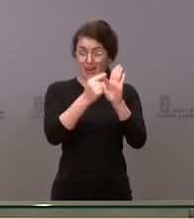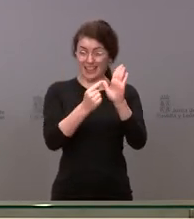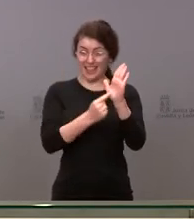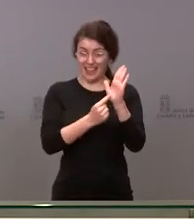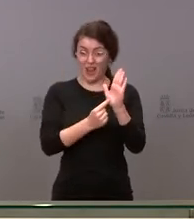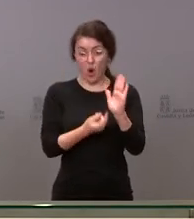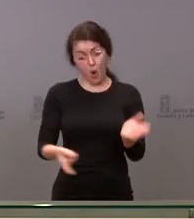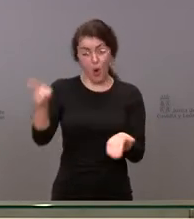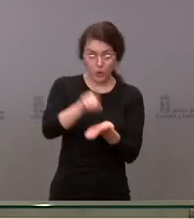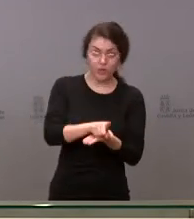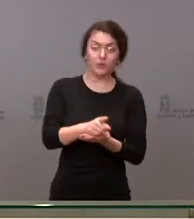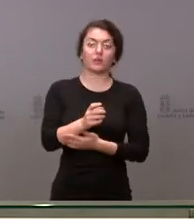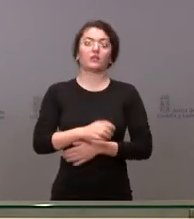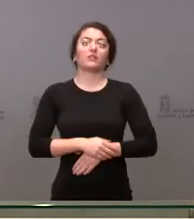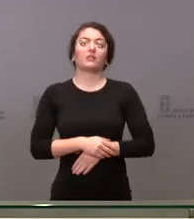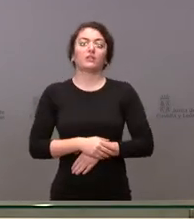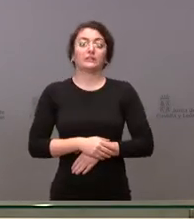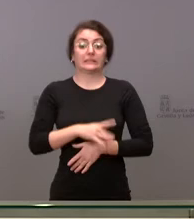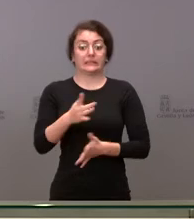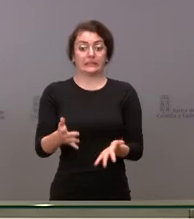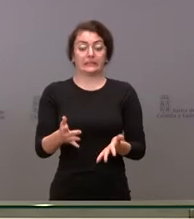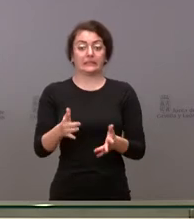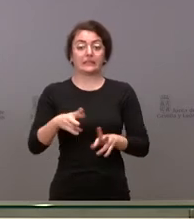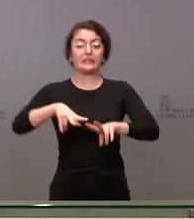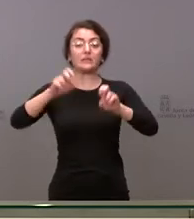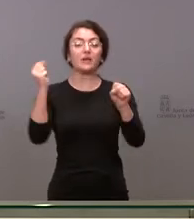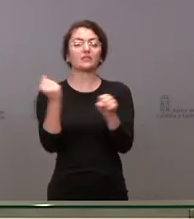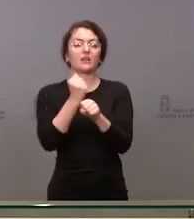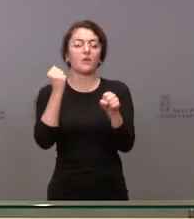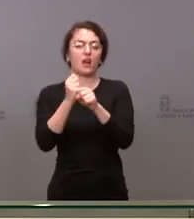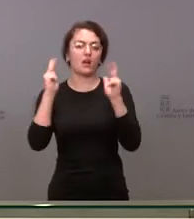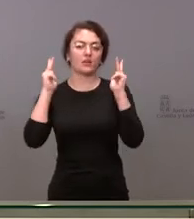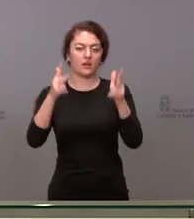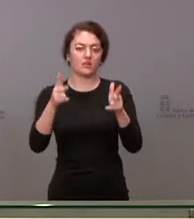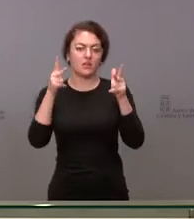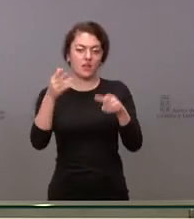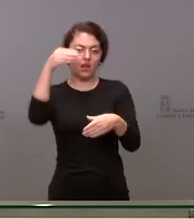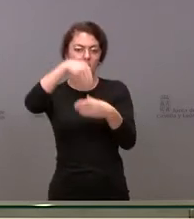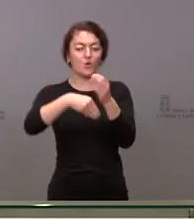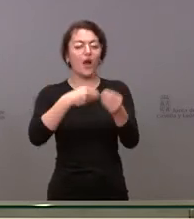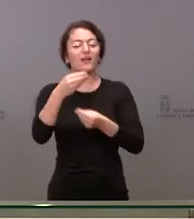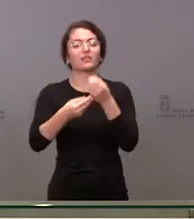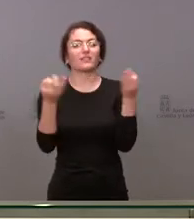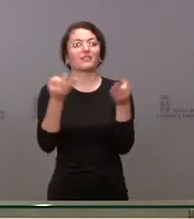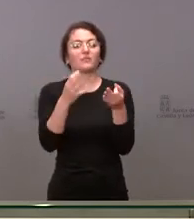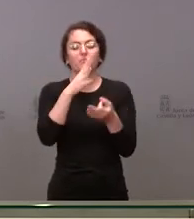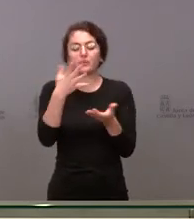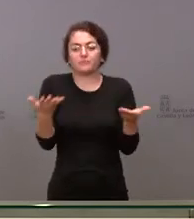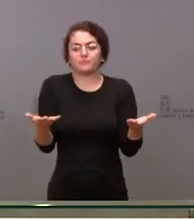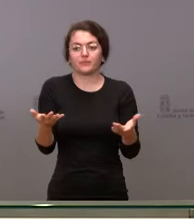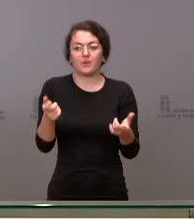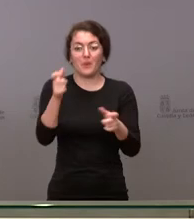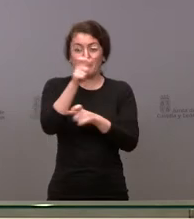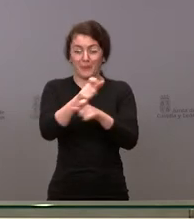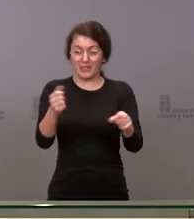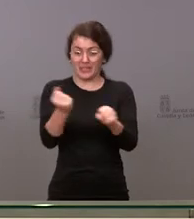Y en el caso de los trabajadores de residencias, ¿qué se podría hacer? Porque entiendo que cada trabajador